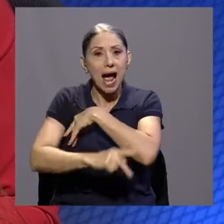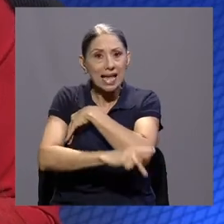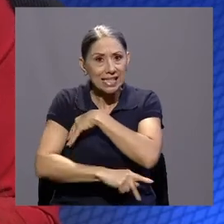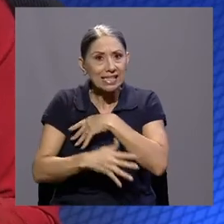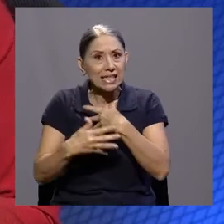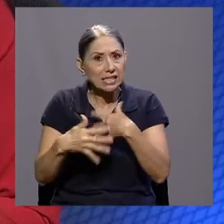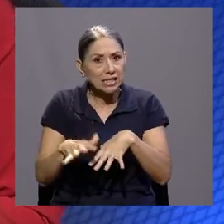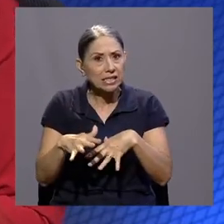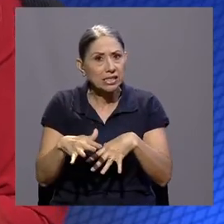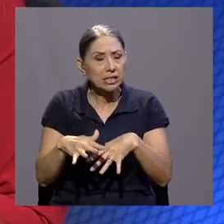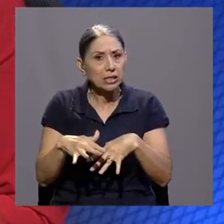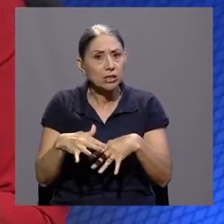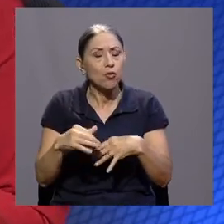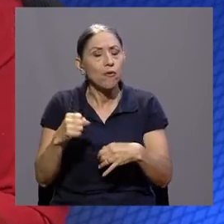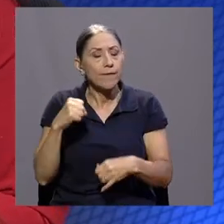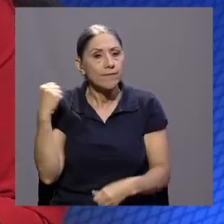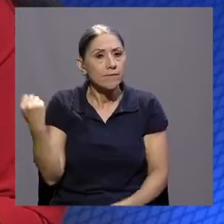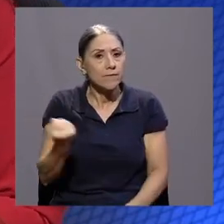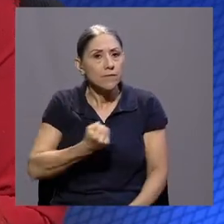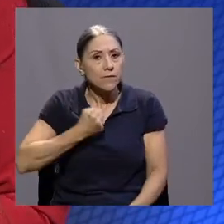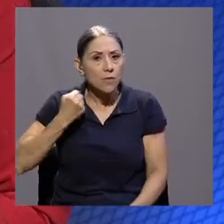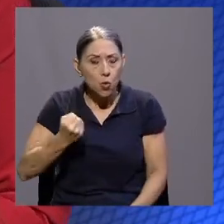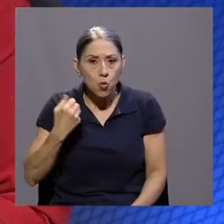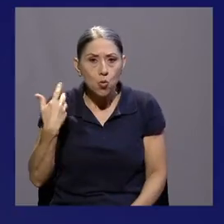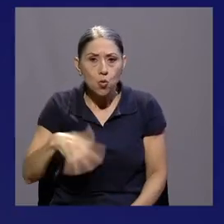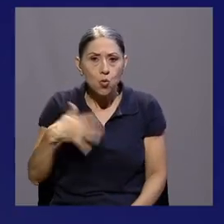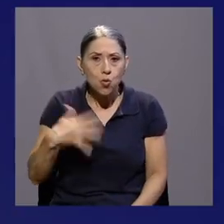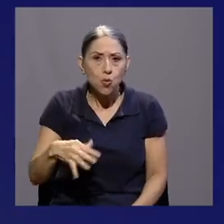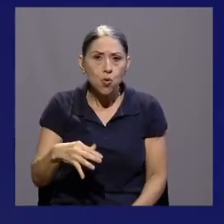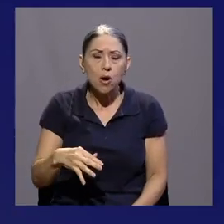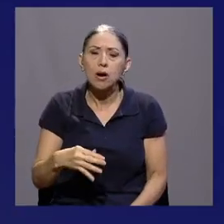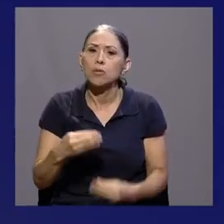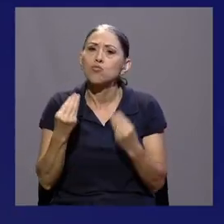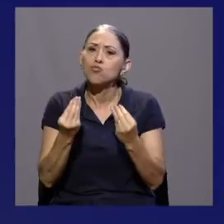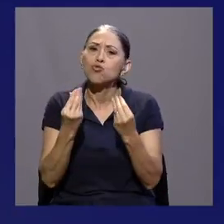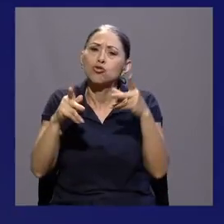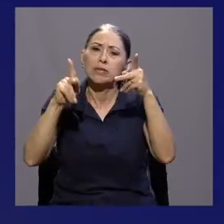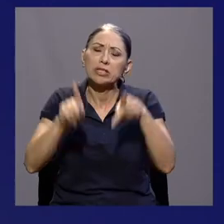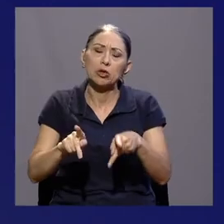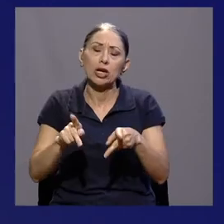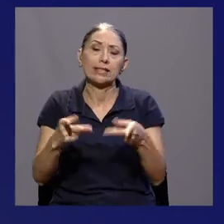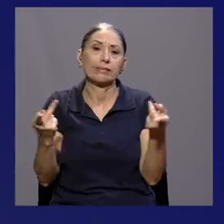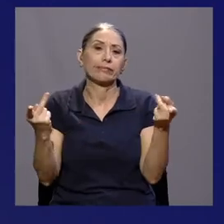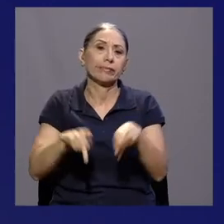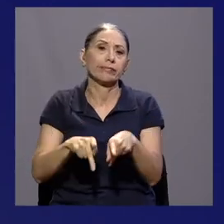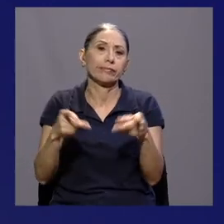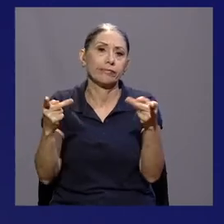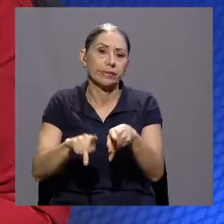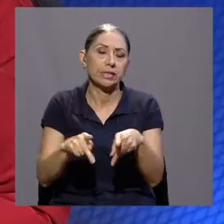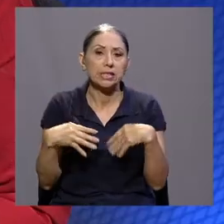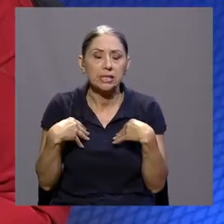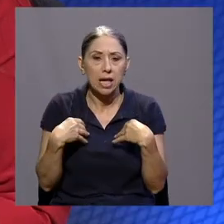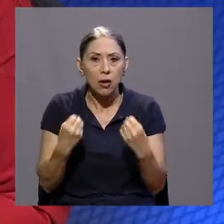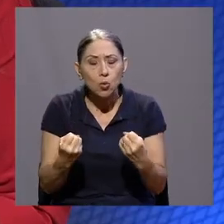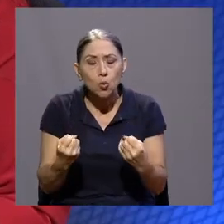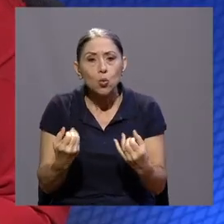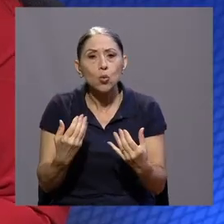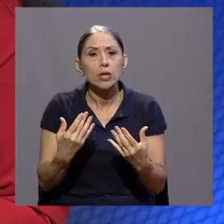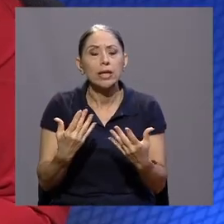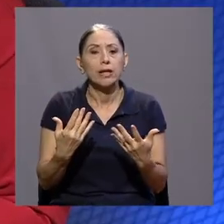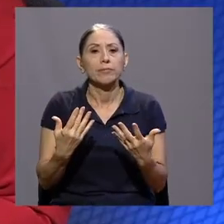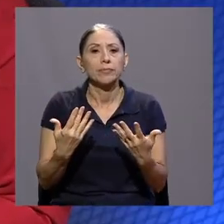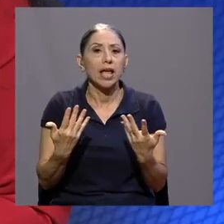o sea, hay mucha afectación, hay mucha afectación a nivel de salud, a nivel de lo que son las